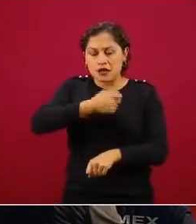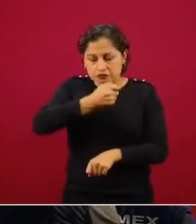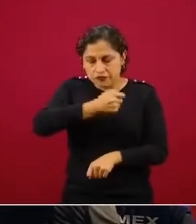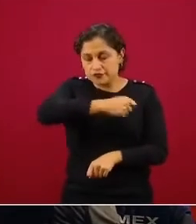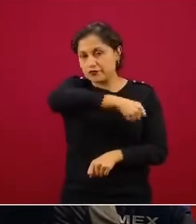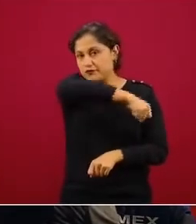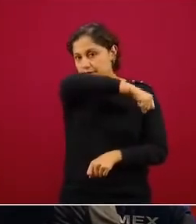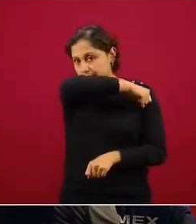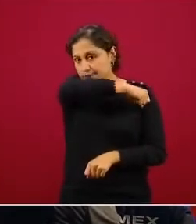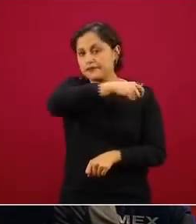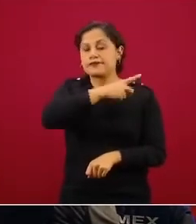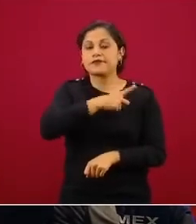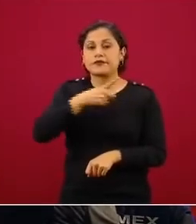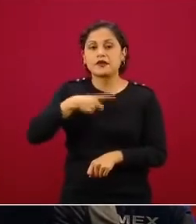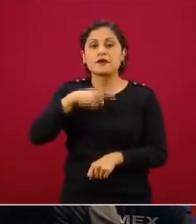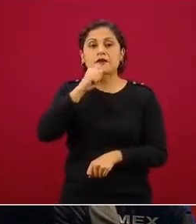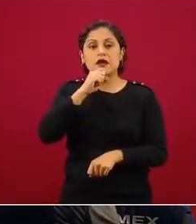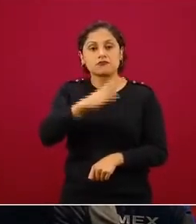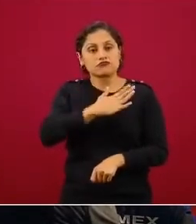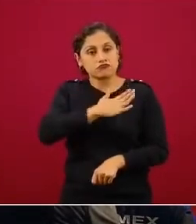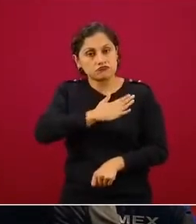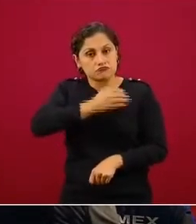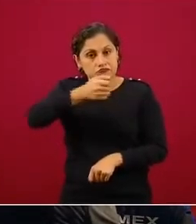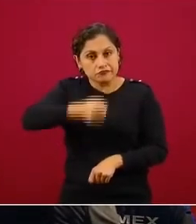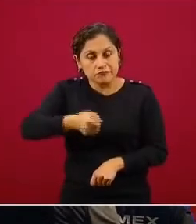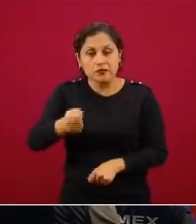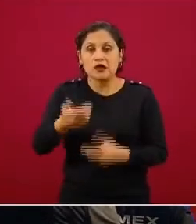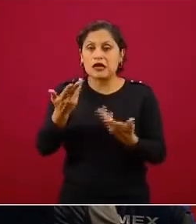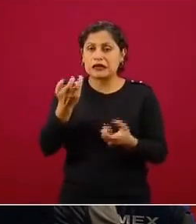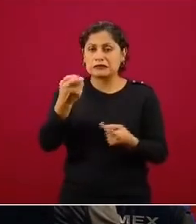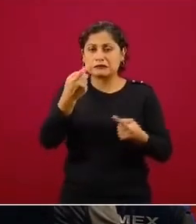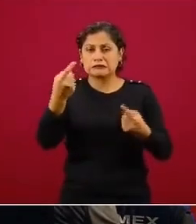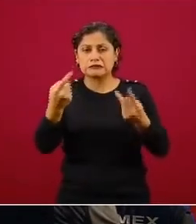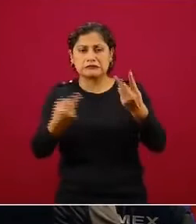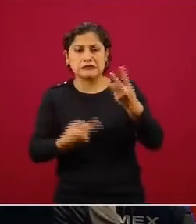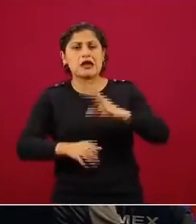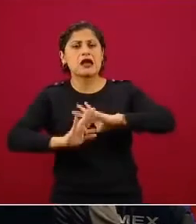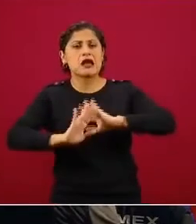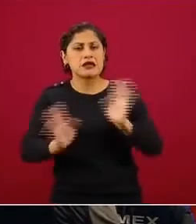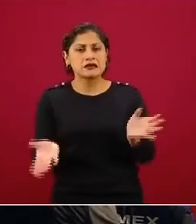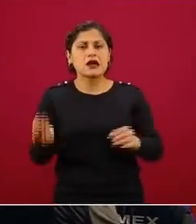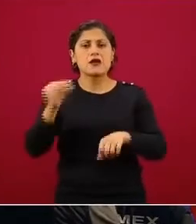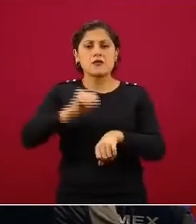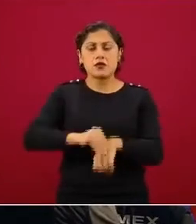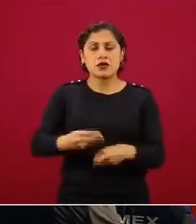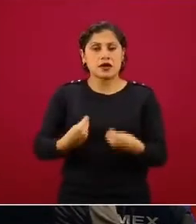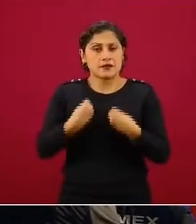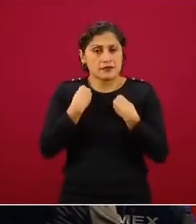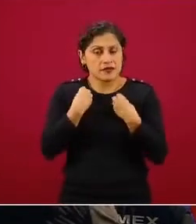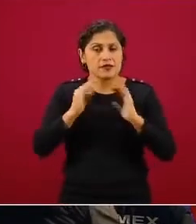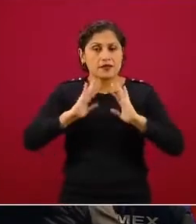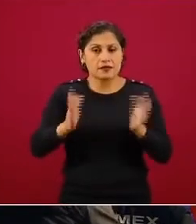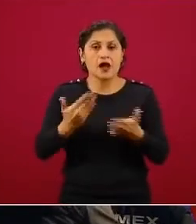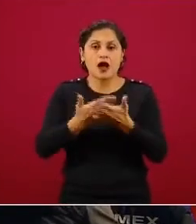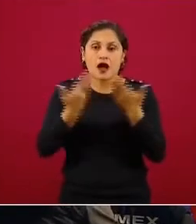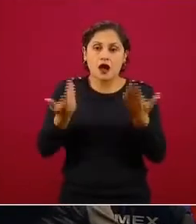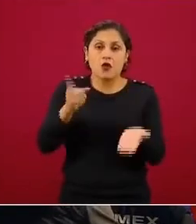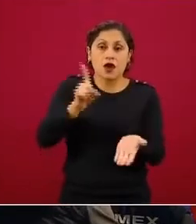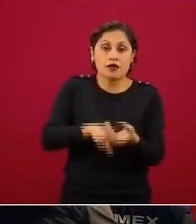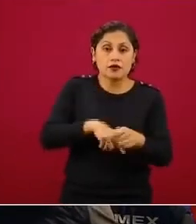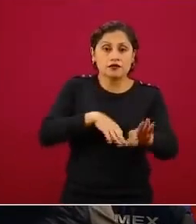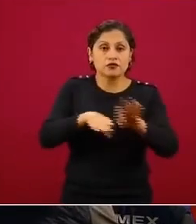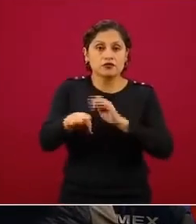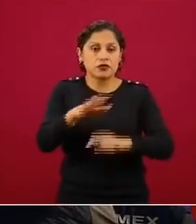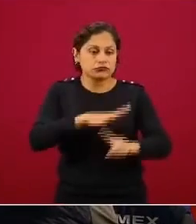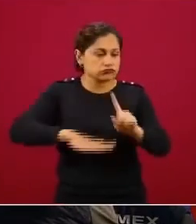saludo de corazón, todos estos elementos ya los hemos adoptado. Pues ahora hay que adoptar otras medidas también en los entornos laborales, por eso los